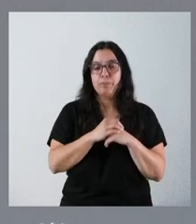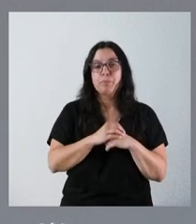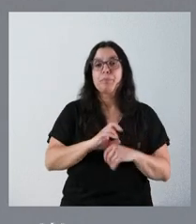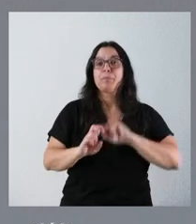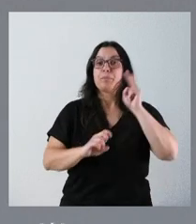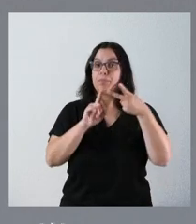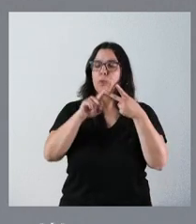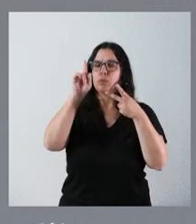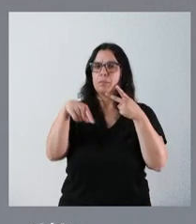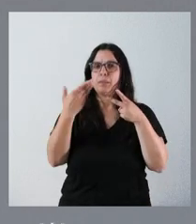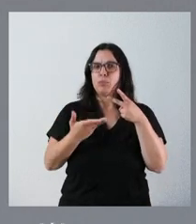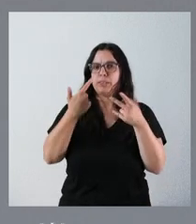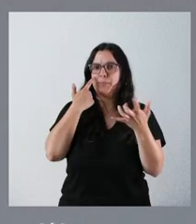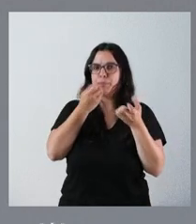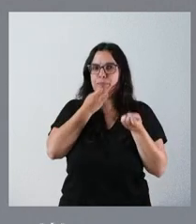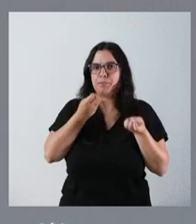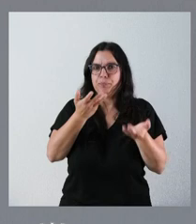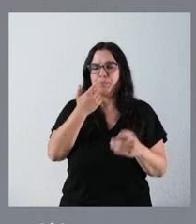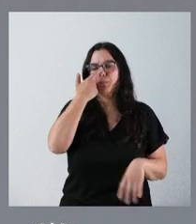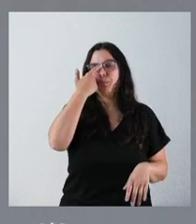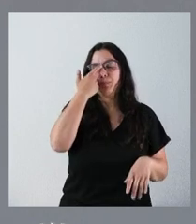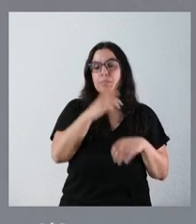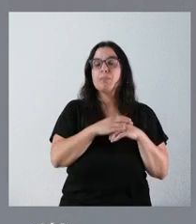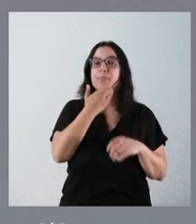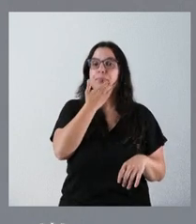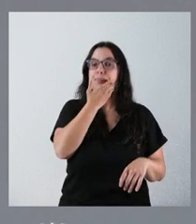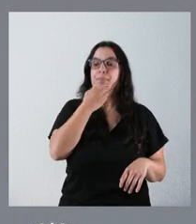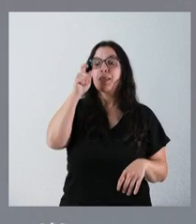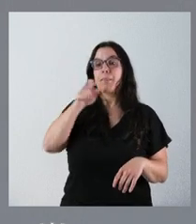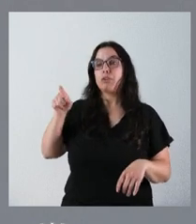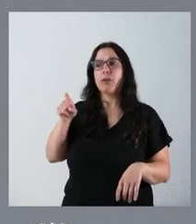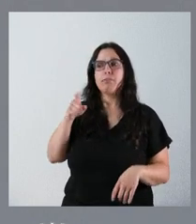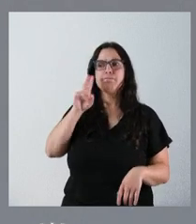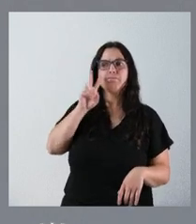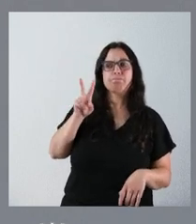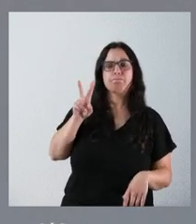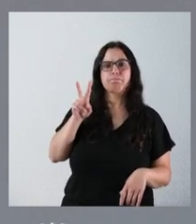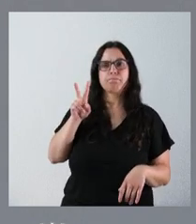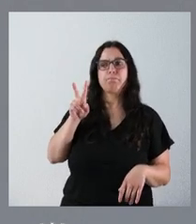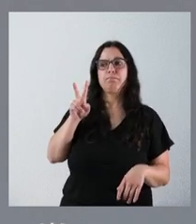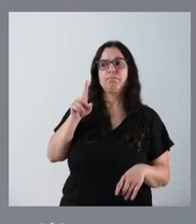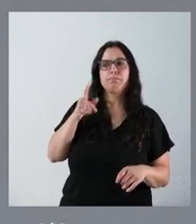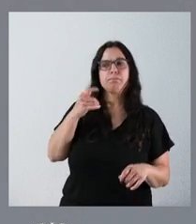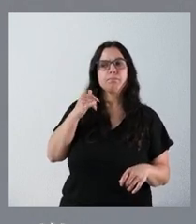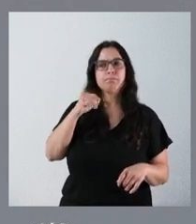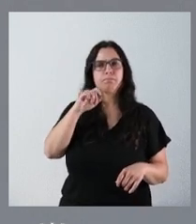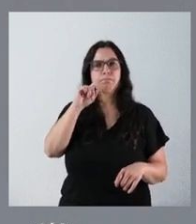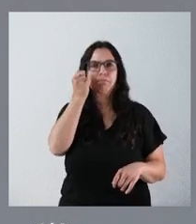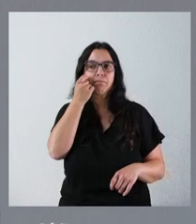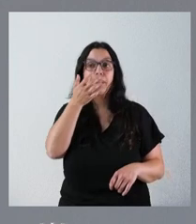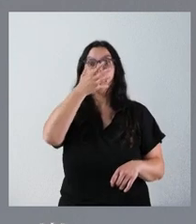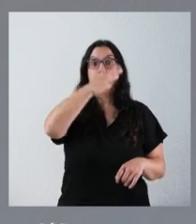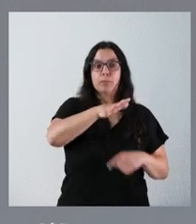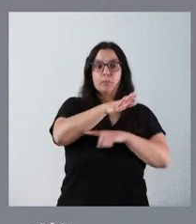importante recalcarlo, estas personas que comunican o revelen las acciones o omisiones tendrán